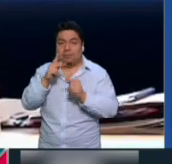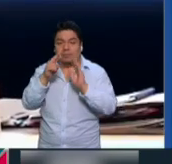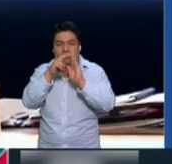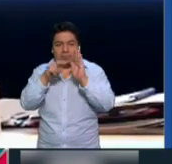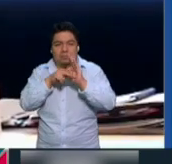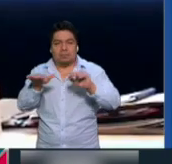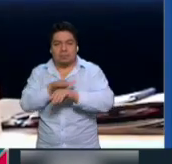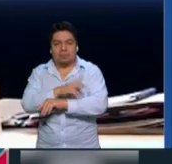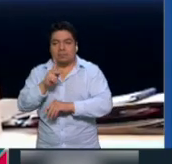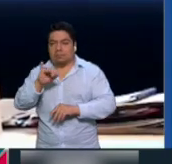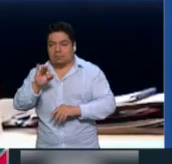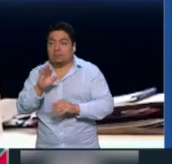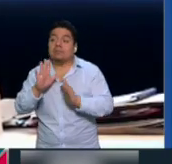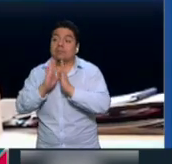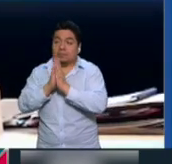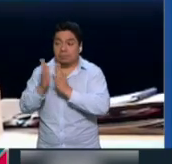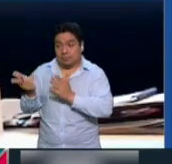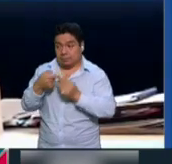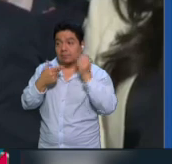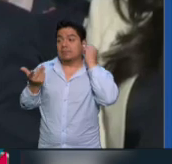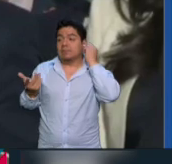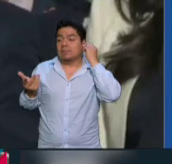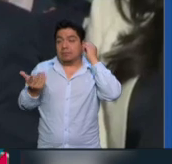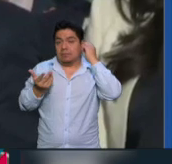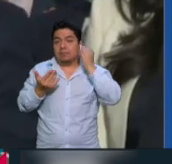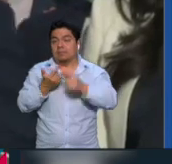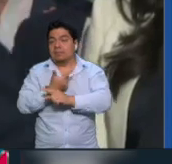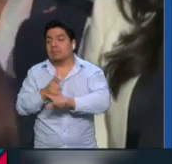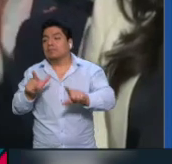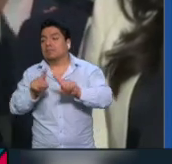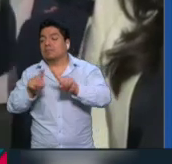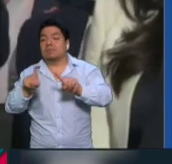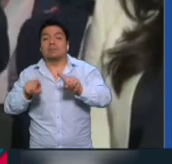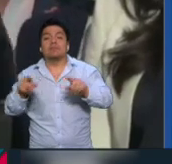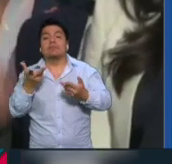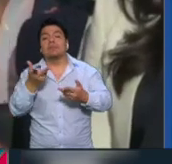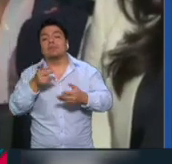Judicial, transparente temas como liberaciones a presuntos delincuentes.